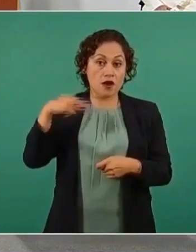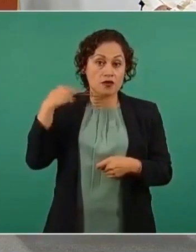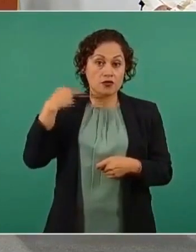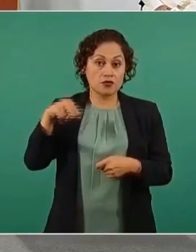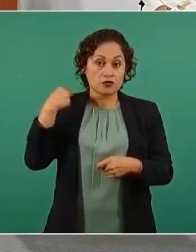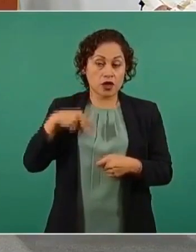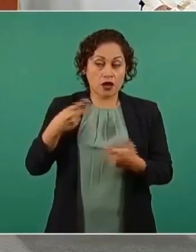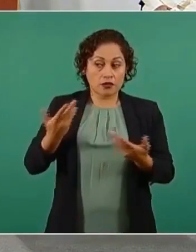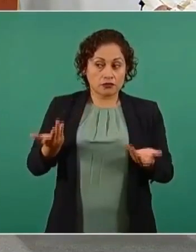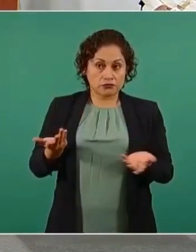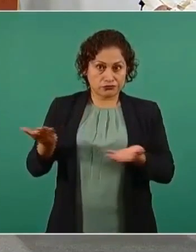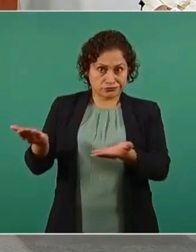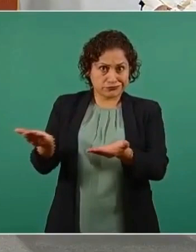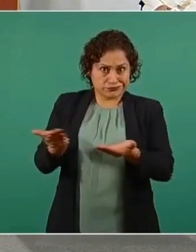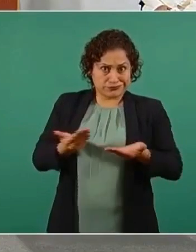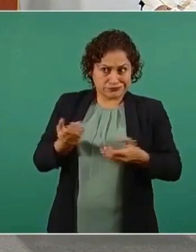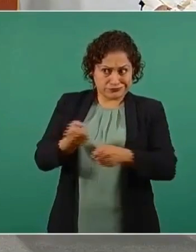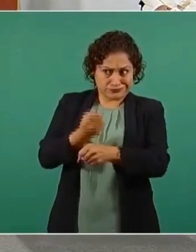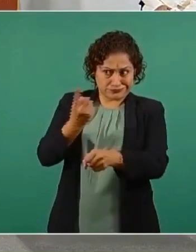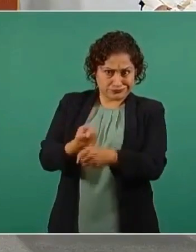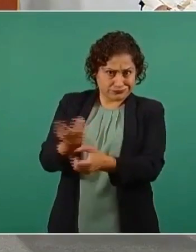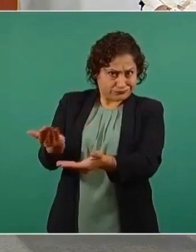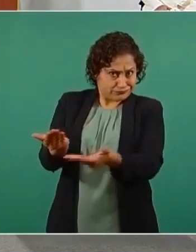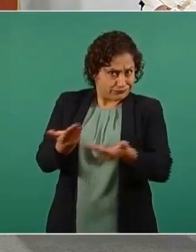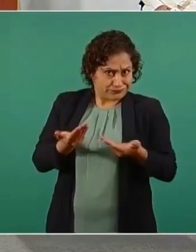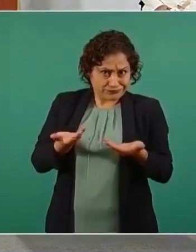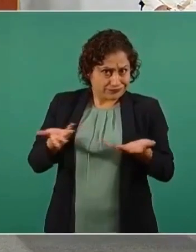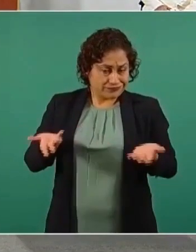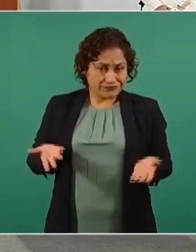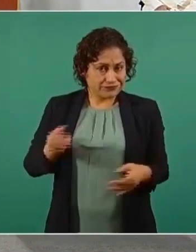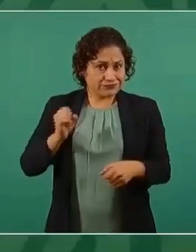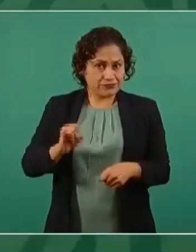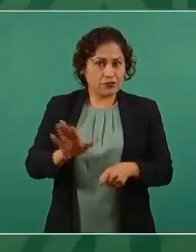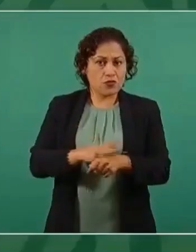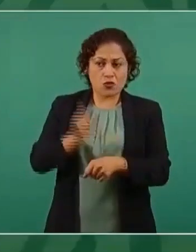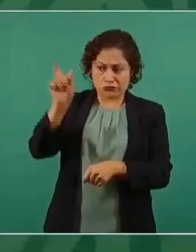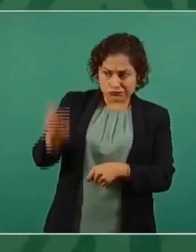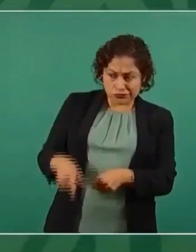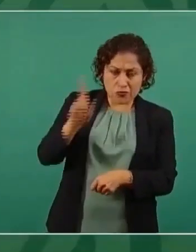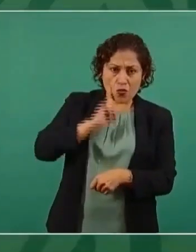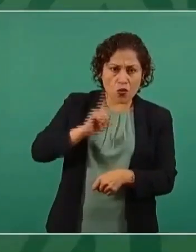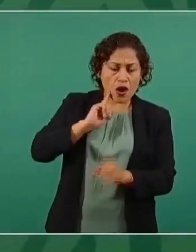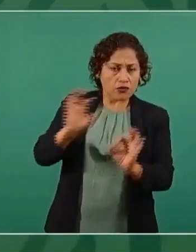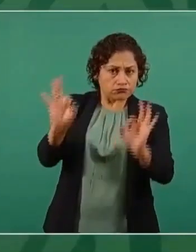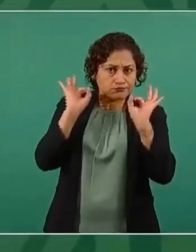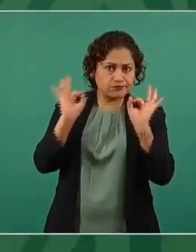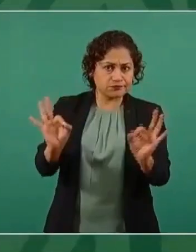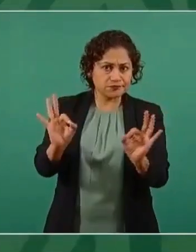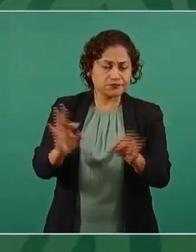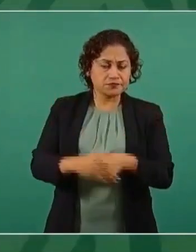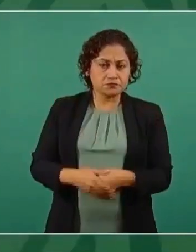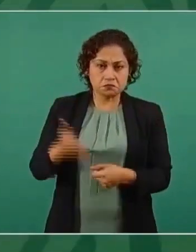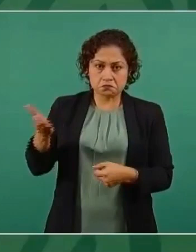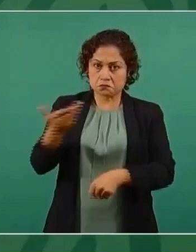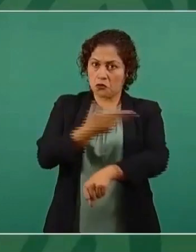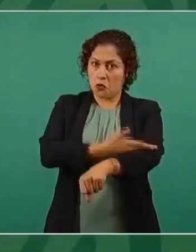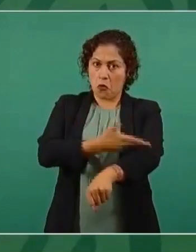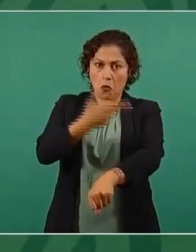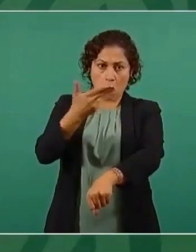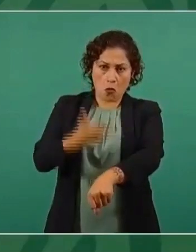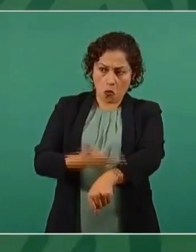dar la oportunidad, que es una mujer íntegra, honesta?